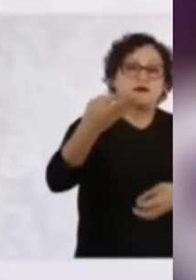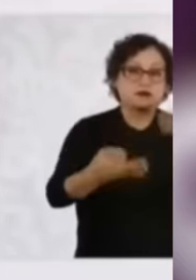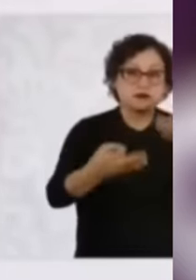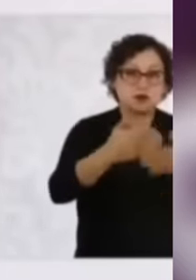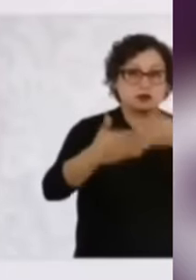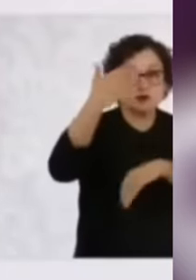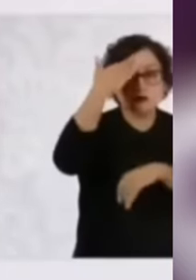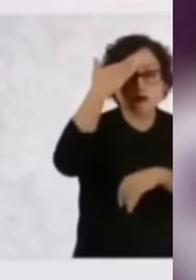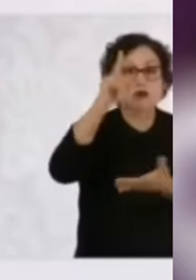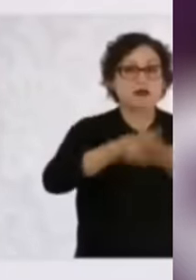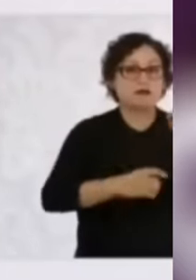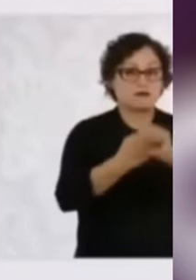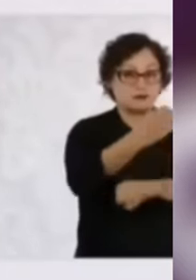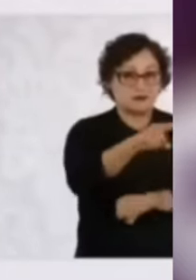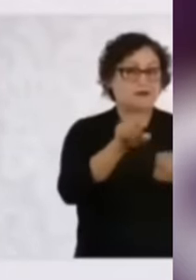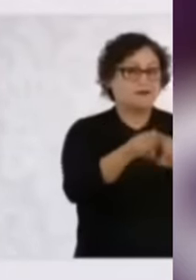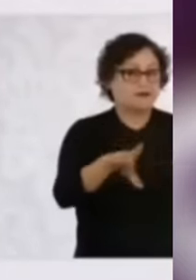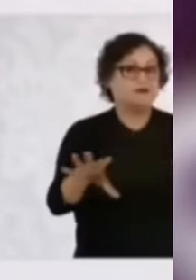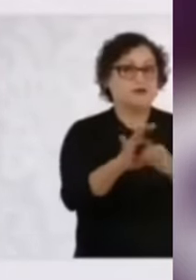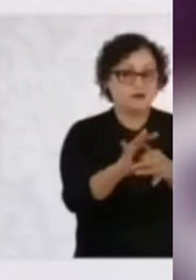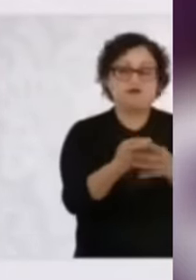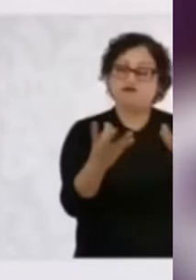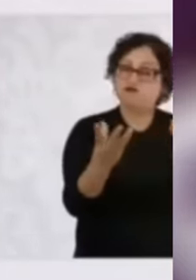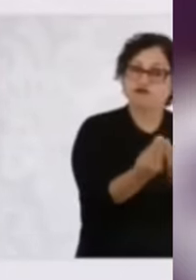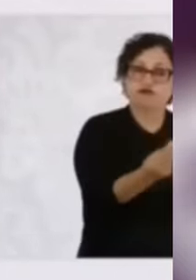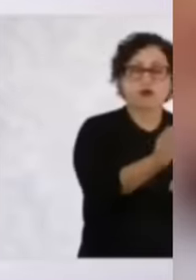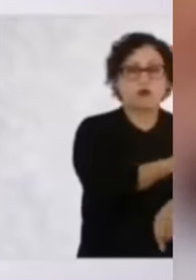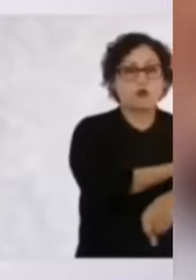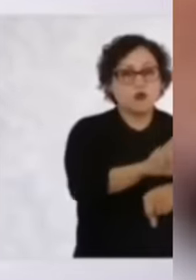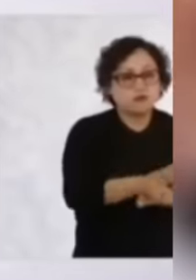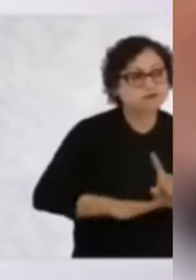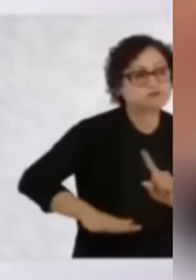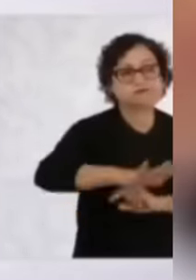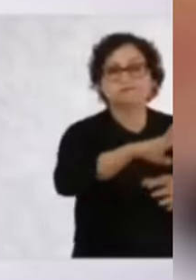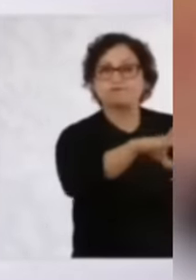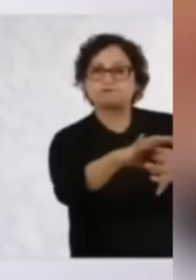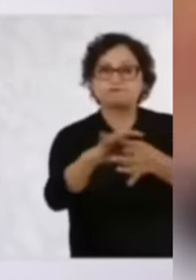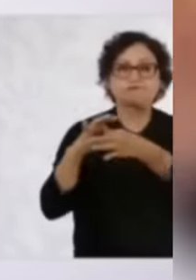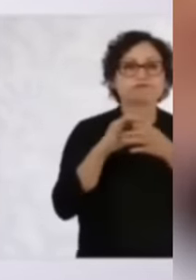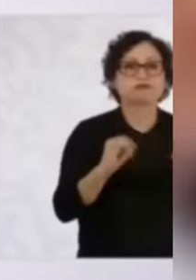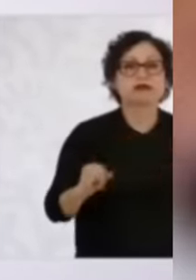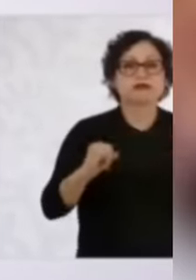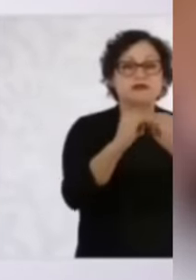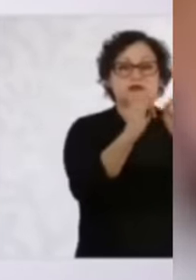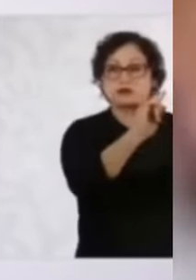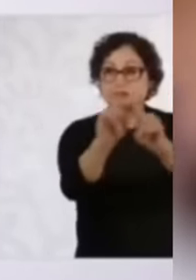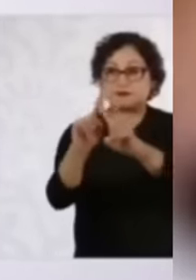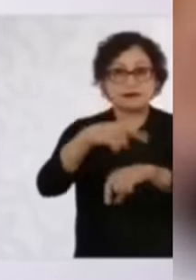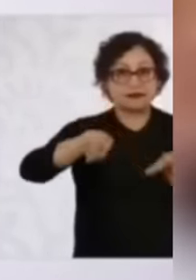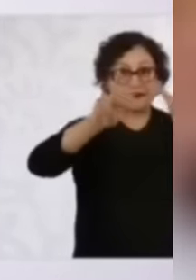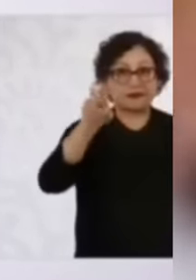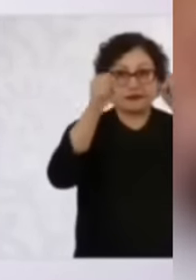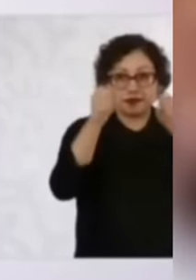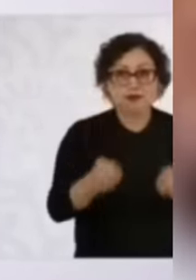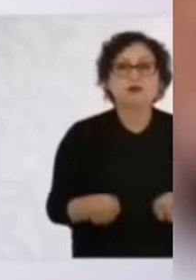con un enfoque en la justicia social y en reducir la desigualdad, lo que a su juicio es una de las raíces de la